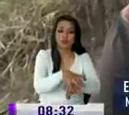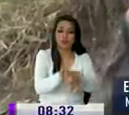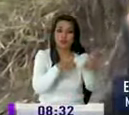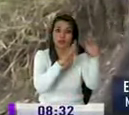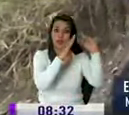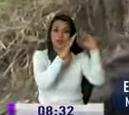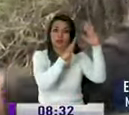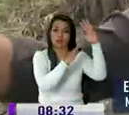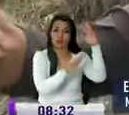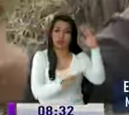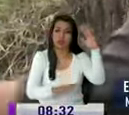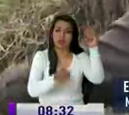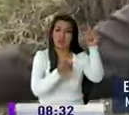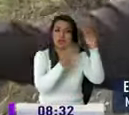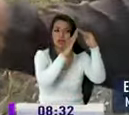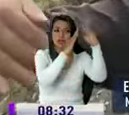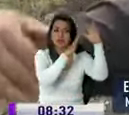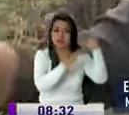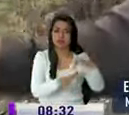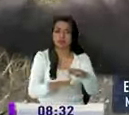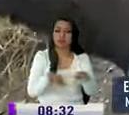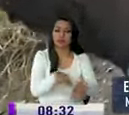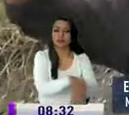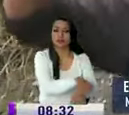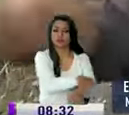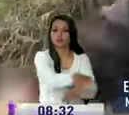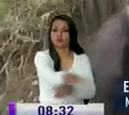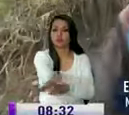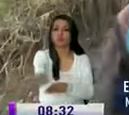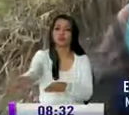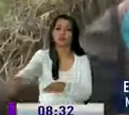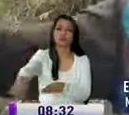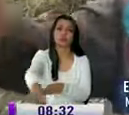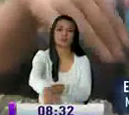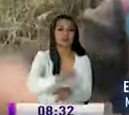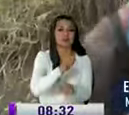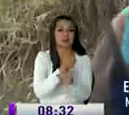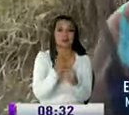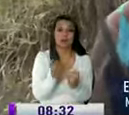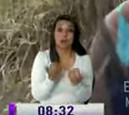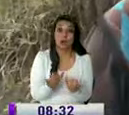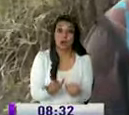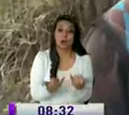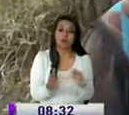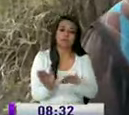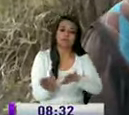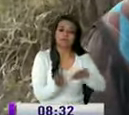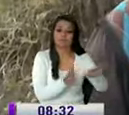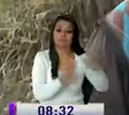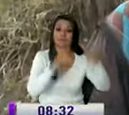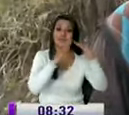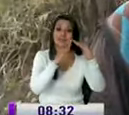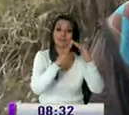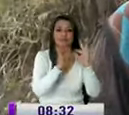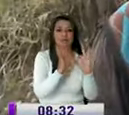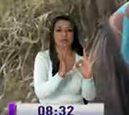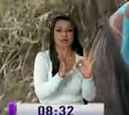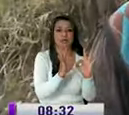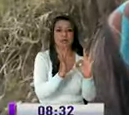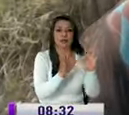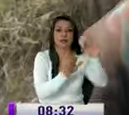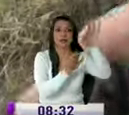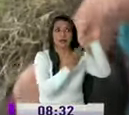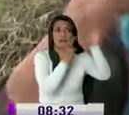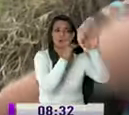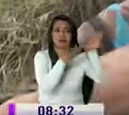y eso como daba la vuelta así eso se bajaba totalmente todo ahorita la casa no ve ahorita está ya colgada